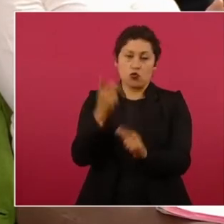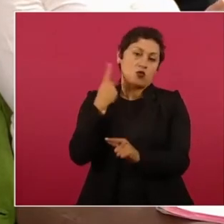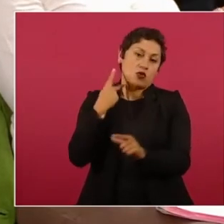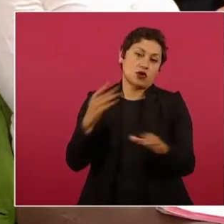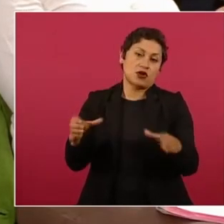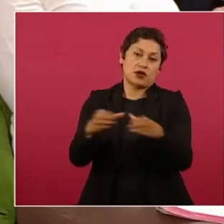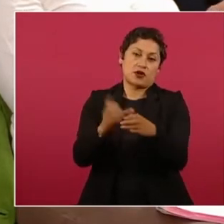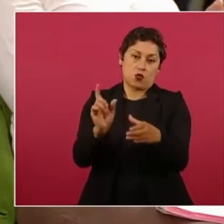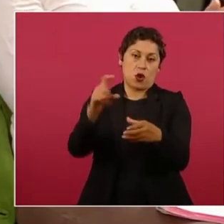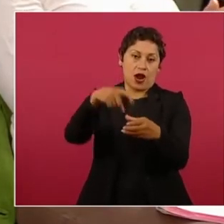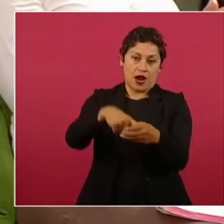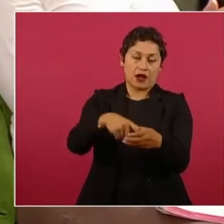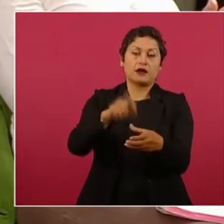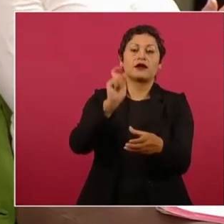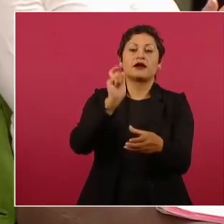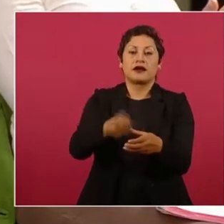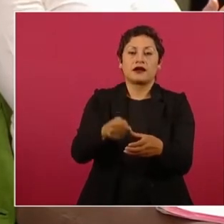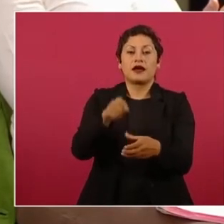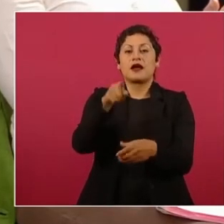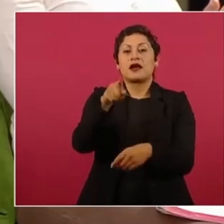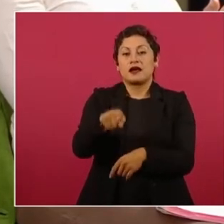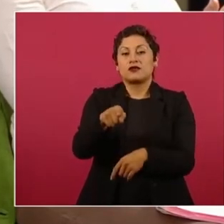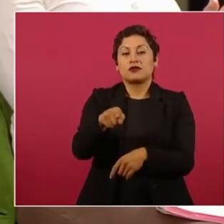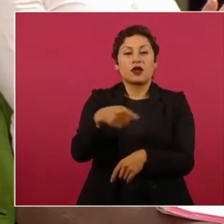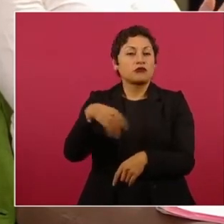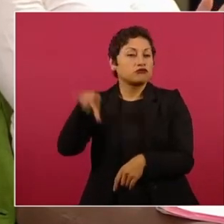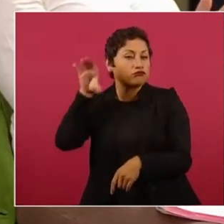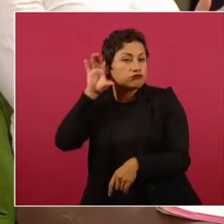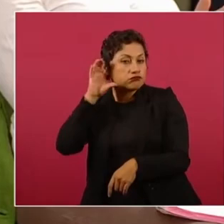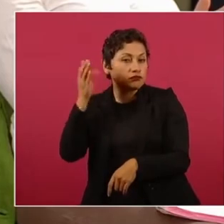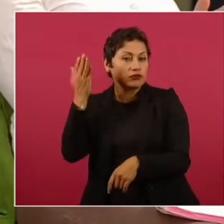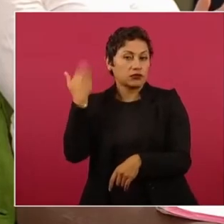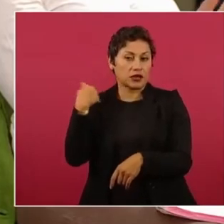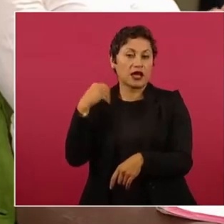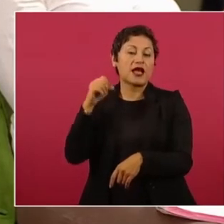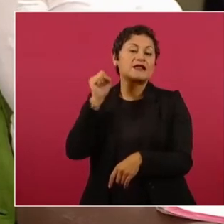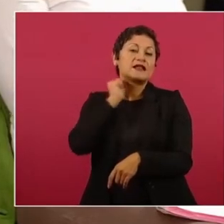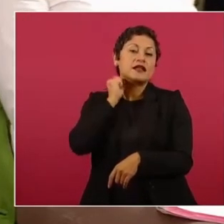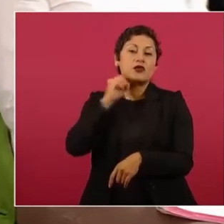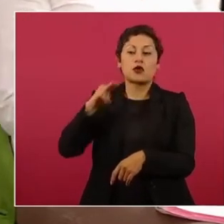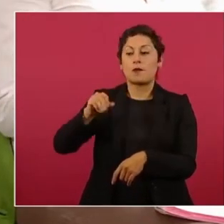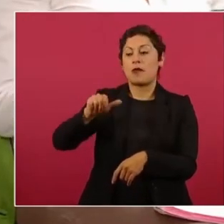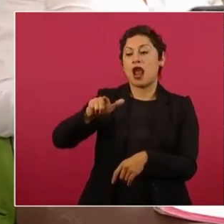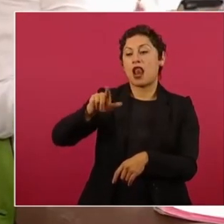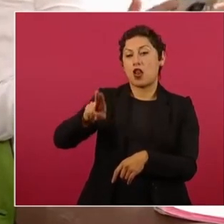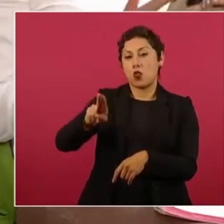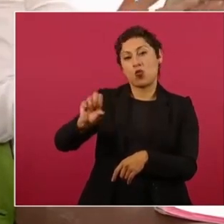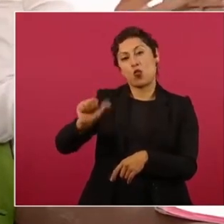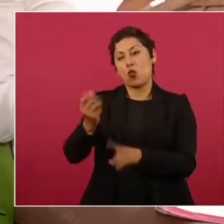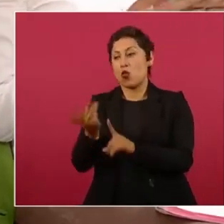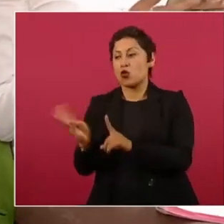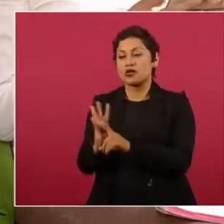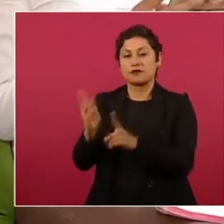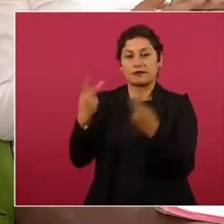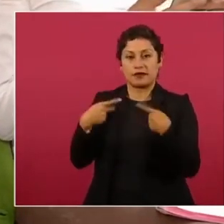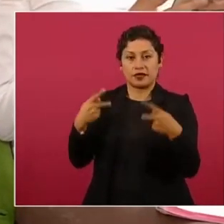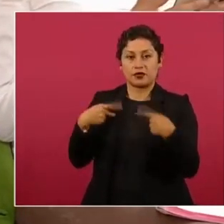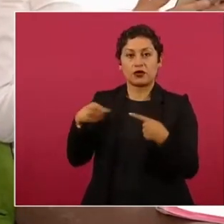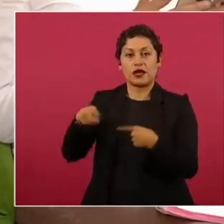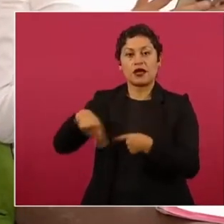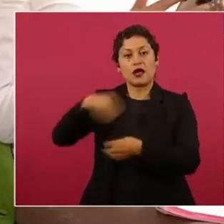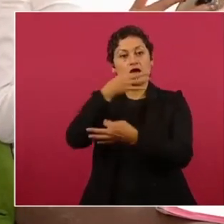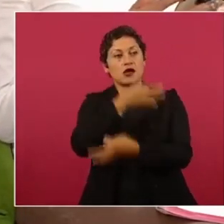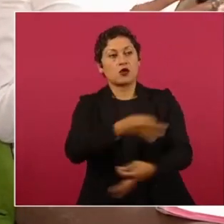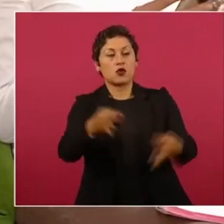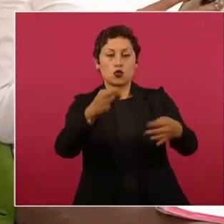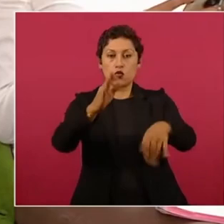señalamientos que hizo este fin de semana la senadora Malú Micher, junto con otros actores políticos, que hacen un llamado